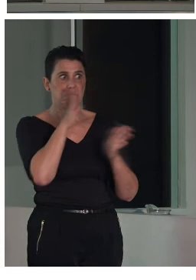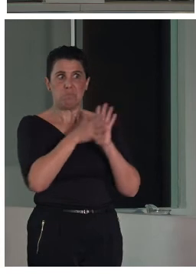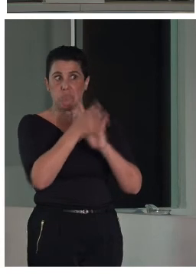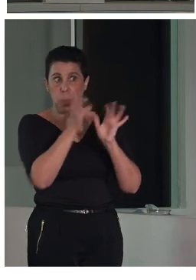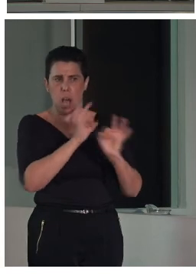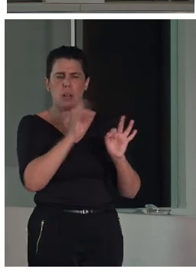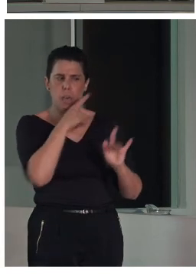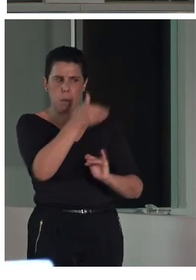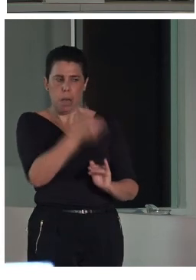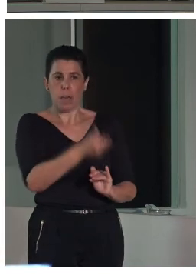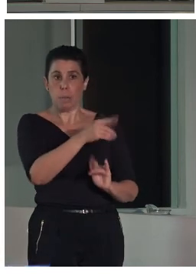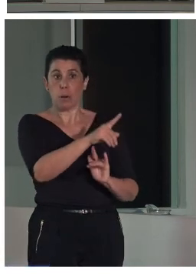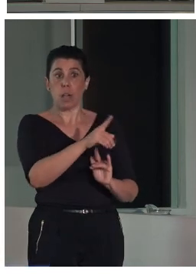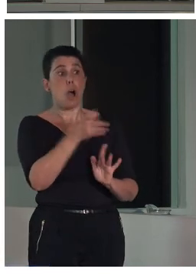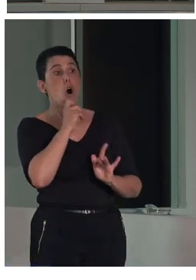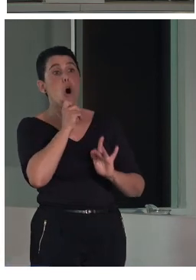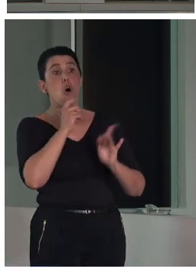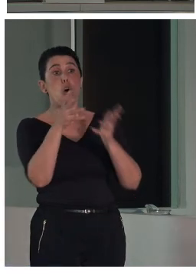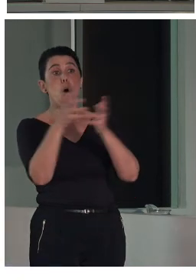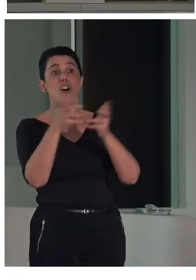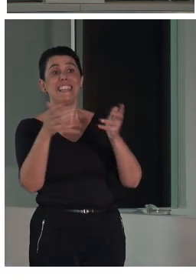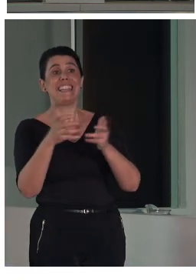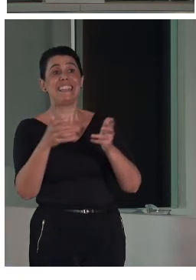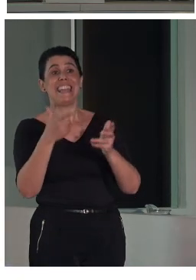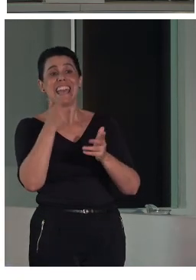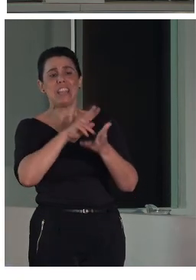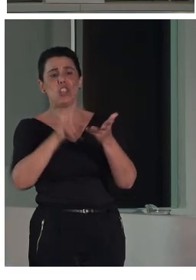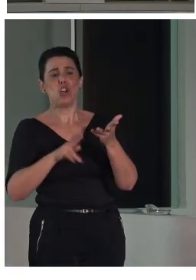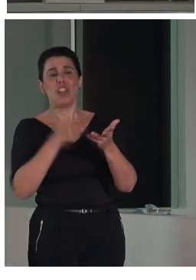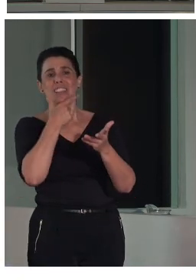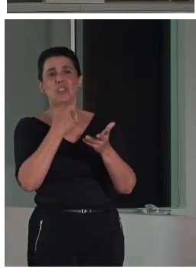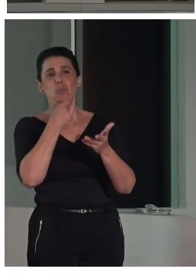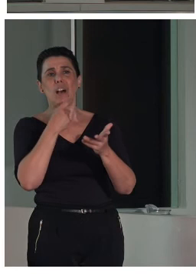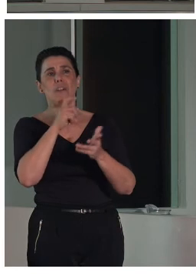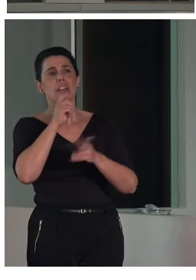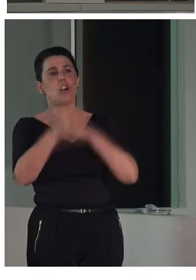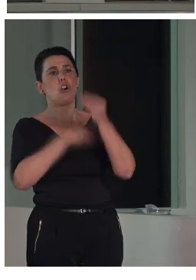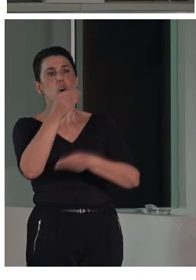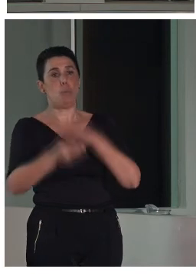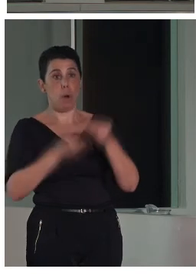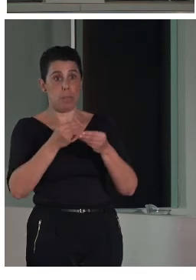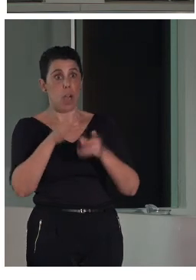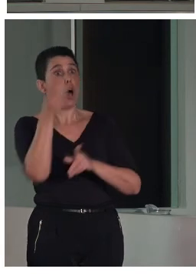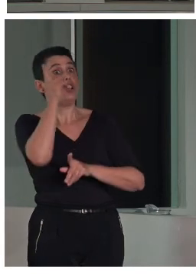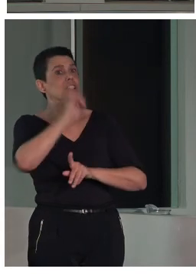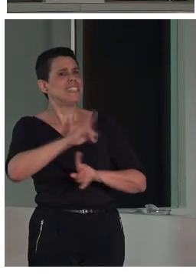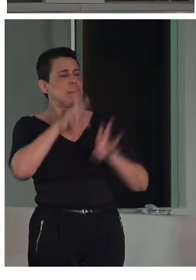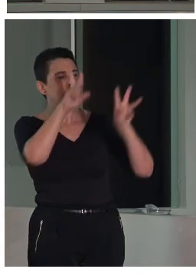por ejemplo también cómo validar textos de lectura fácil o conceptos generales relacionados con la accesibilidad cognitiva